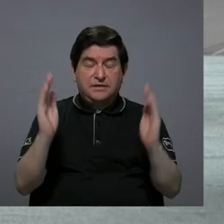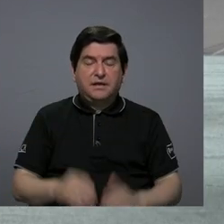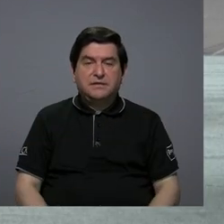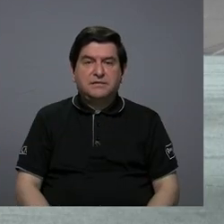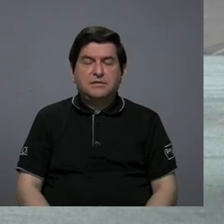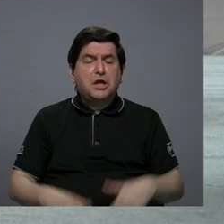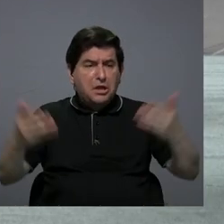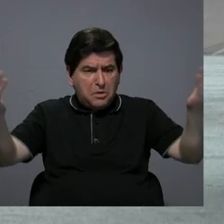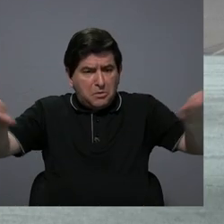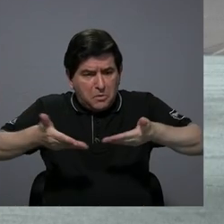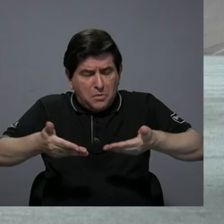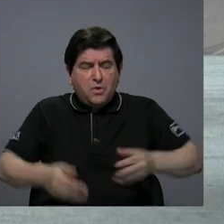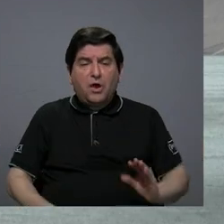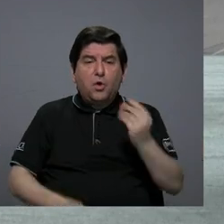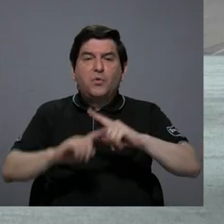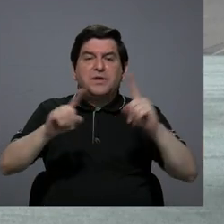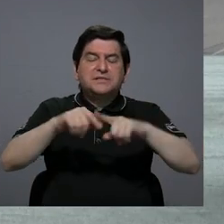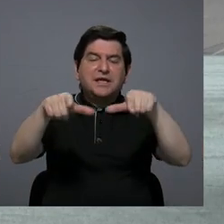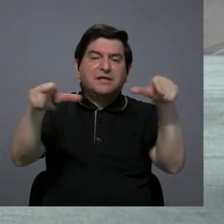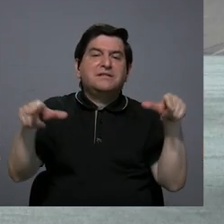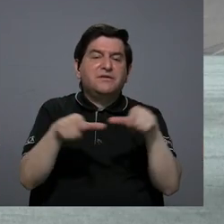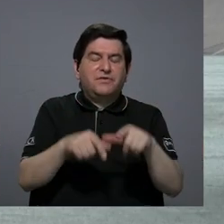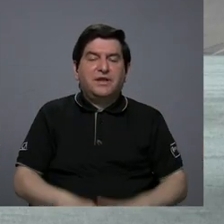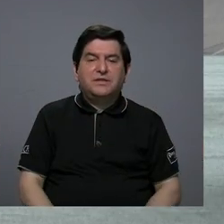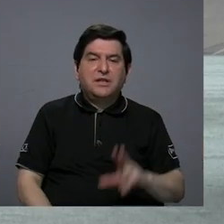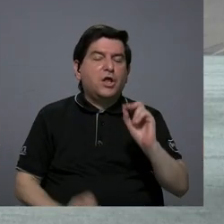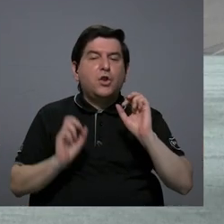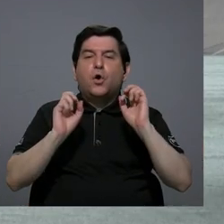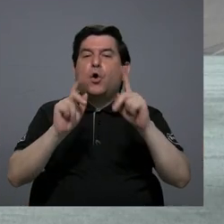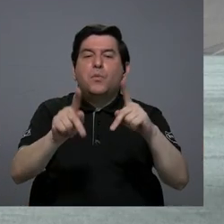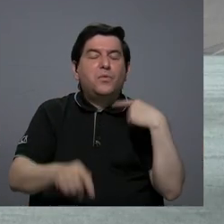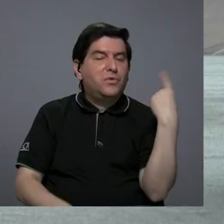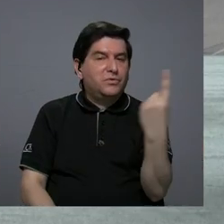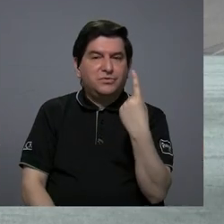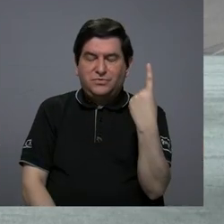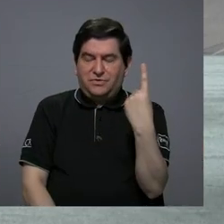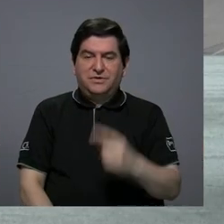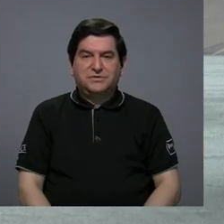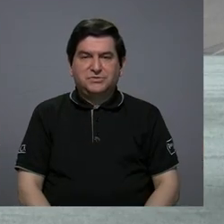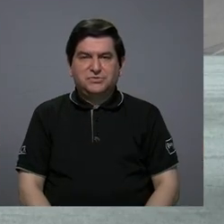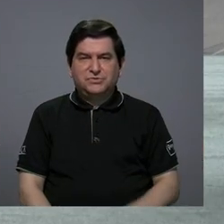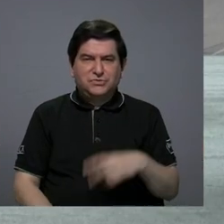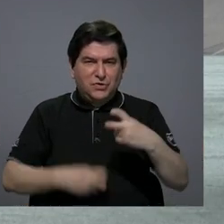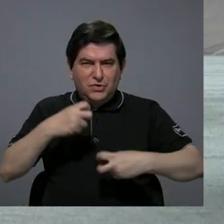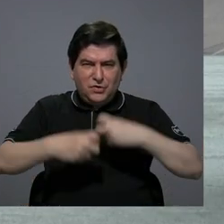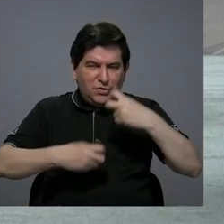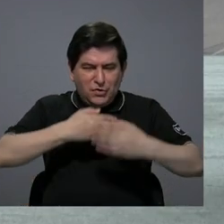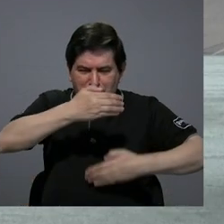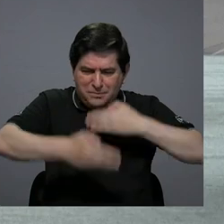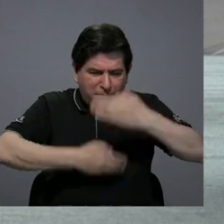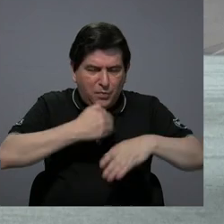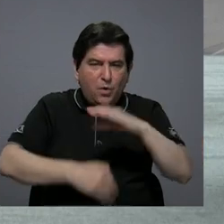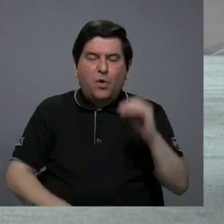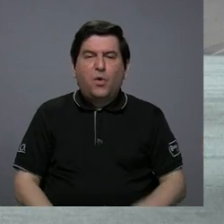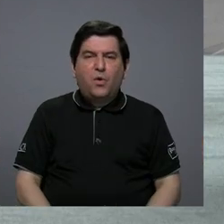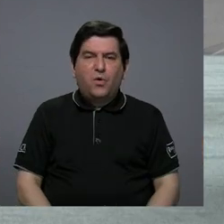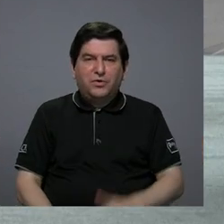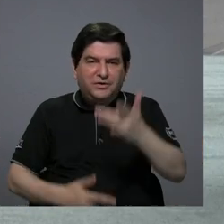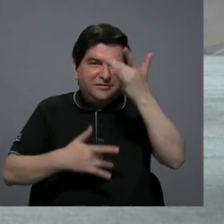alojen a los jóvenes desde otro lugar que no posibiliten solamente la criminalización ni la